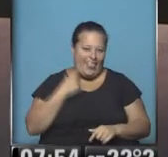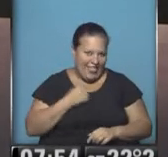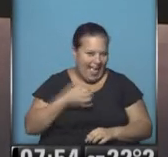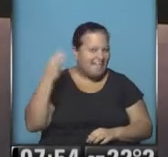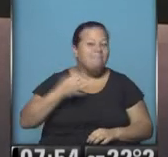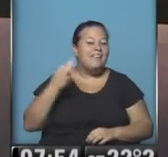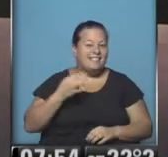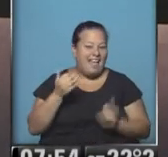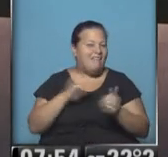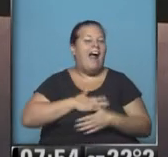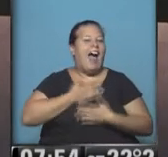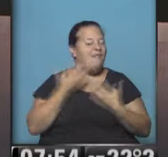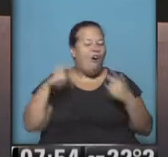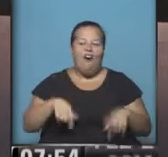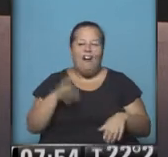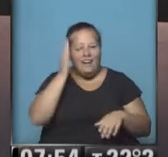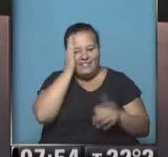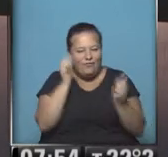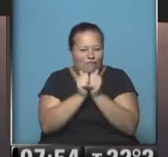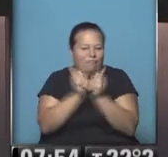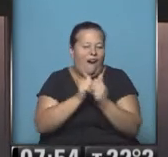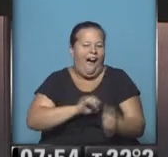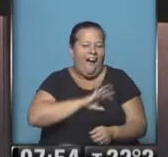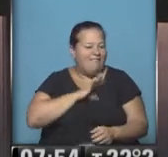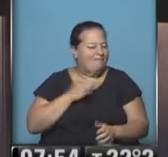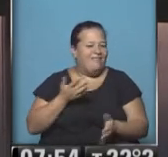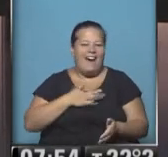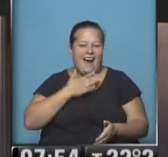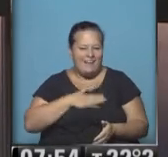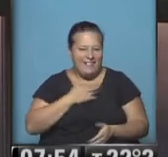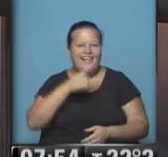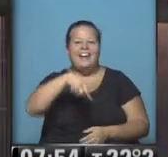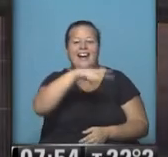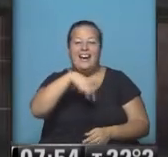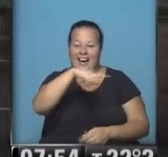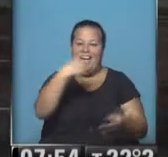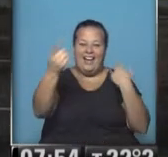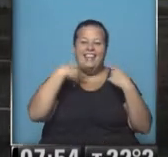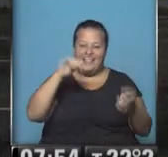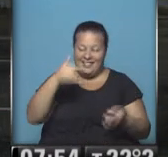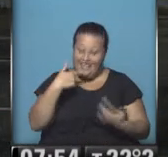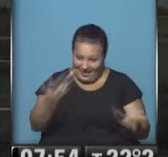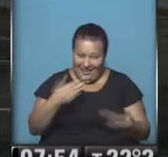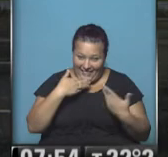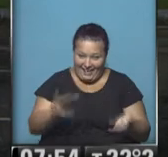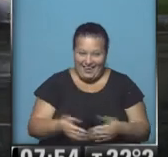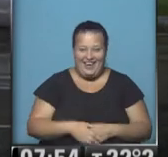especial para el amor, Para estar muy juntito, muy romántico. Para romancear. Acá atrás de cámara dicen que sí. Dígalo, dígalo.